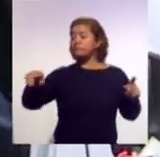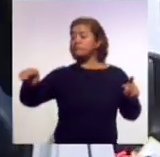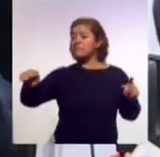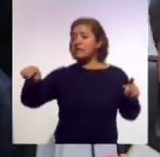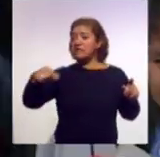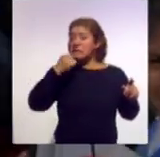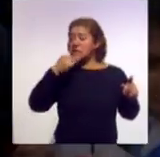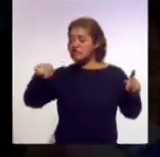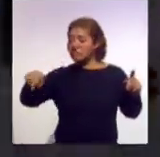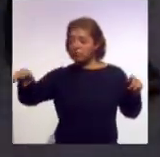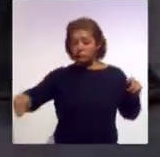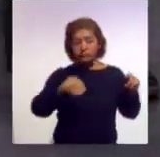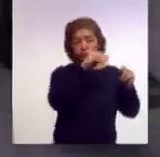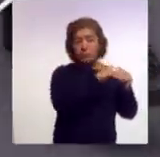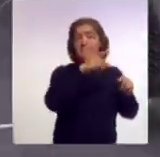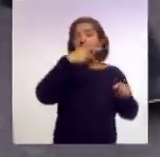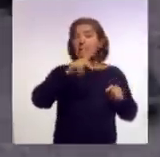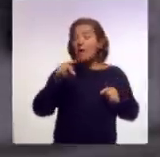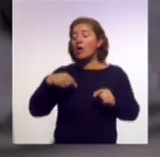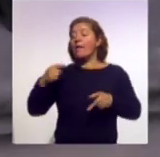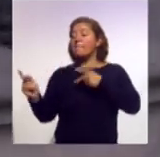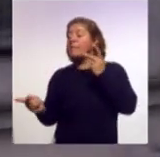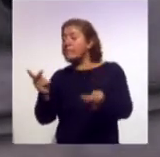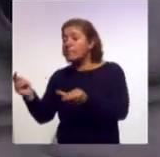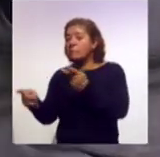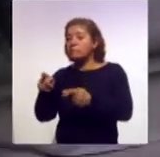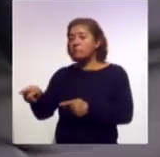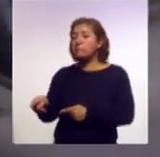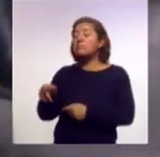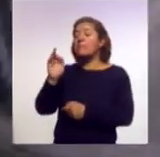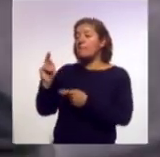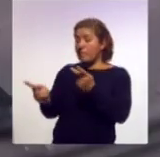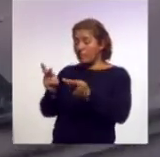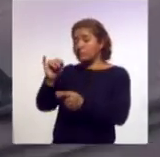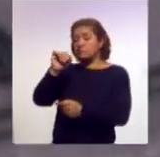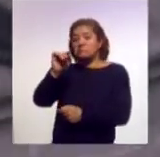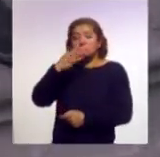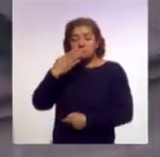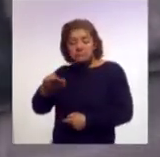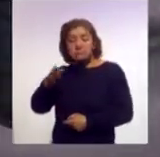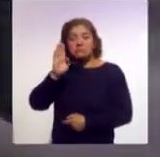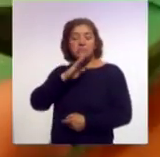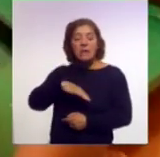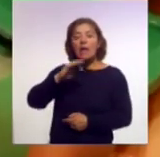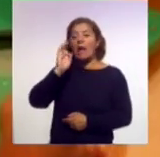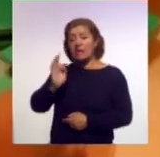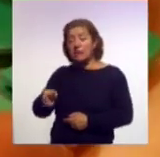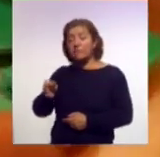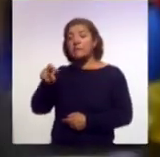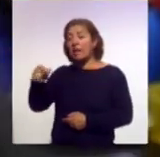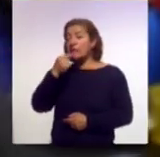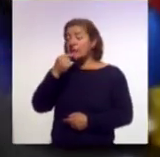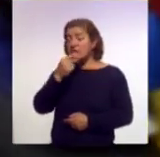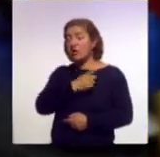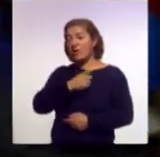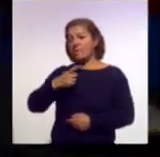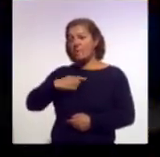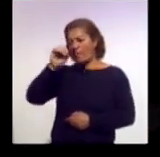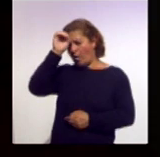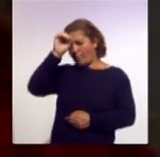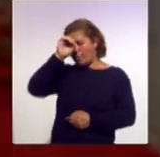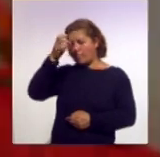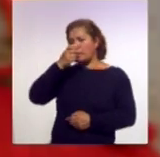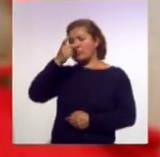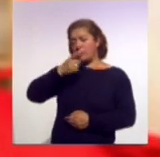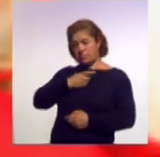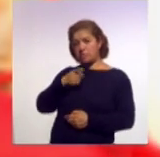Entonces, nosotros tenemos mecanismos de participación a través de psicólogos y trabajadores sociales para que el niño pueda emitir su opinión sobre si